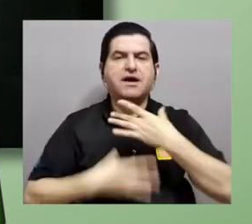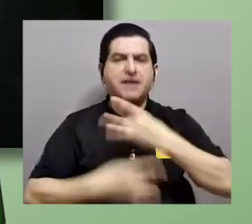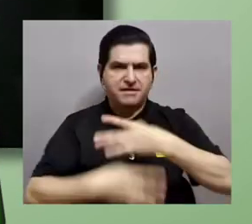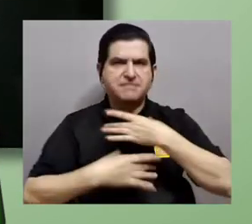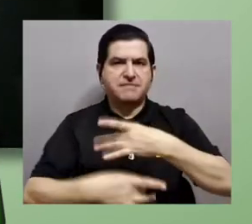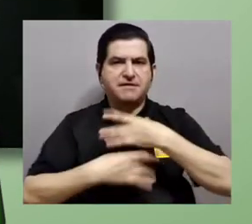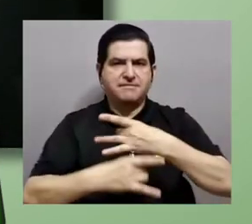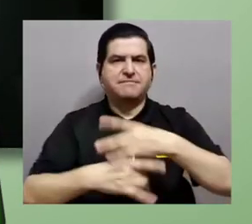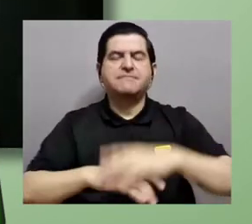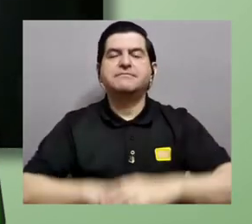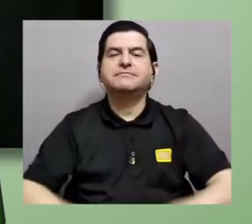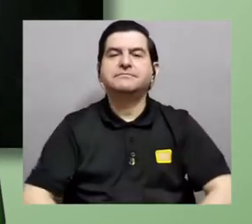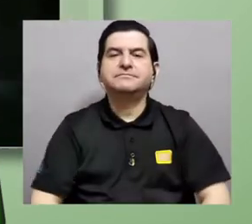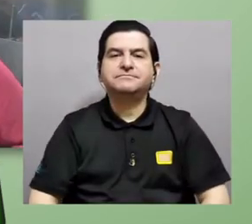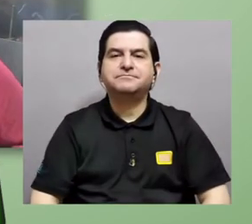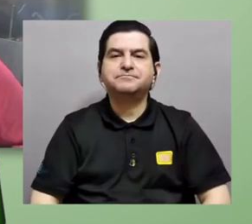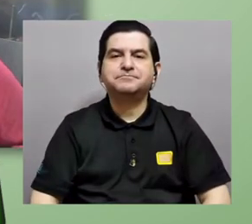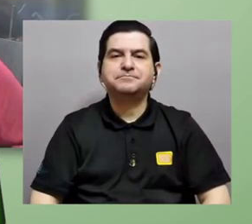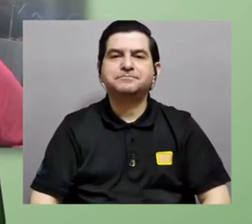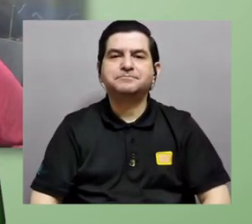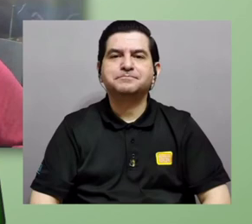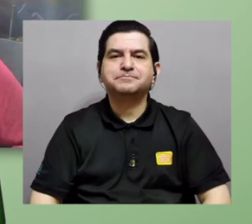manera u otra nos interesa bastante.